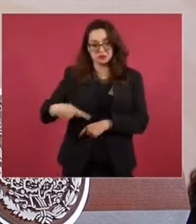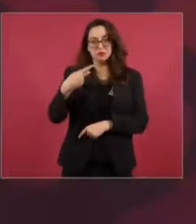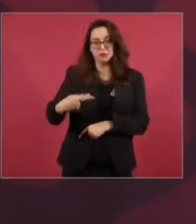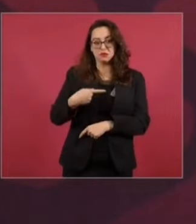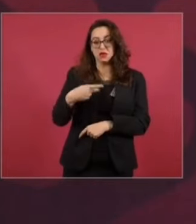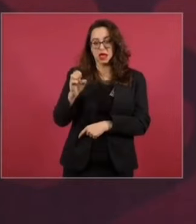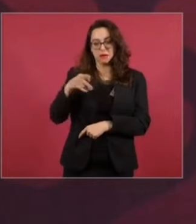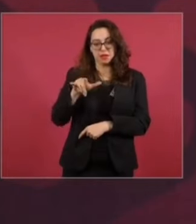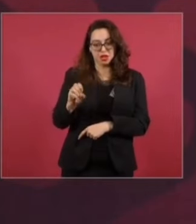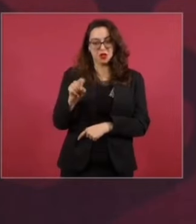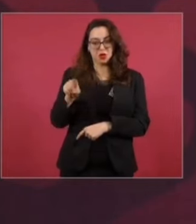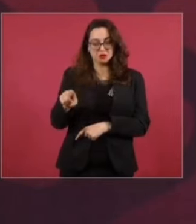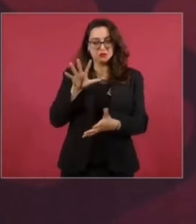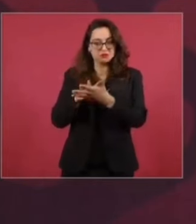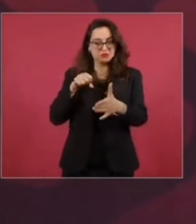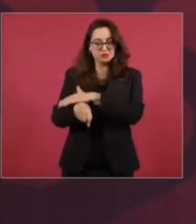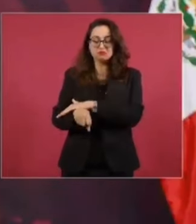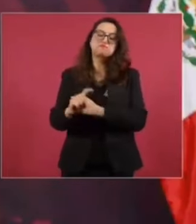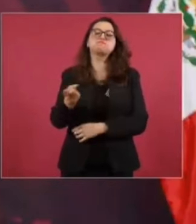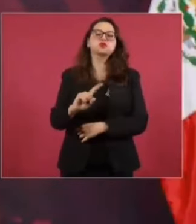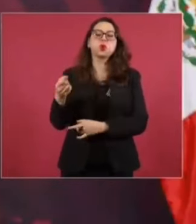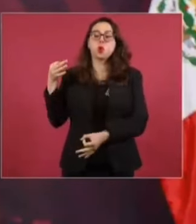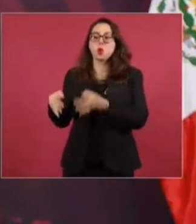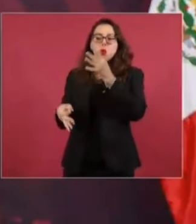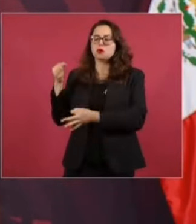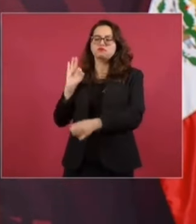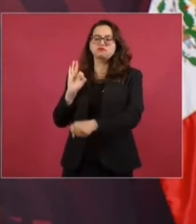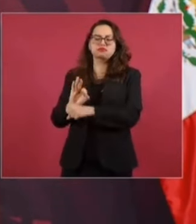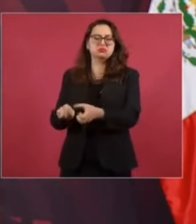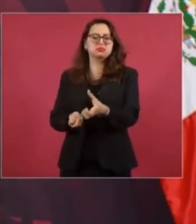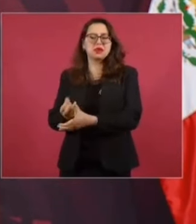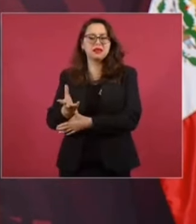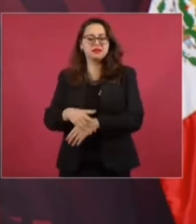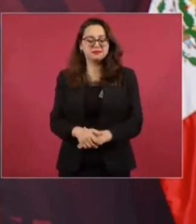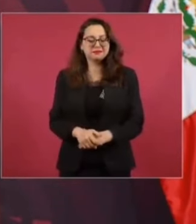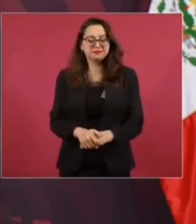que en vez de que esté en la cárcel el exdirector de Pemex,